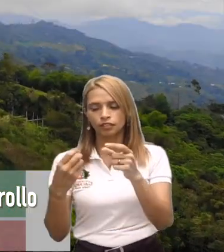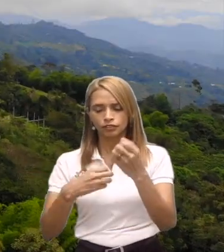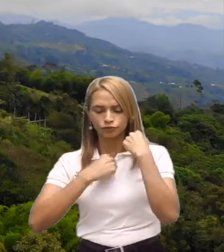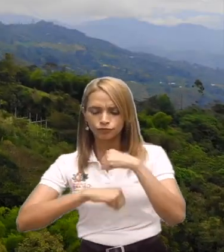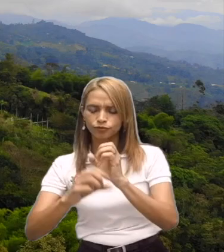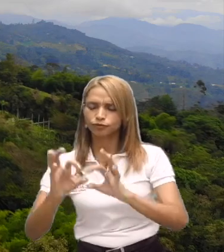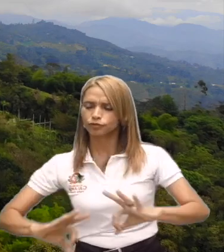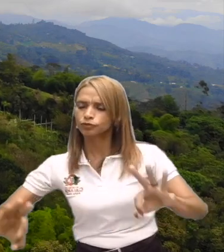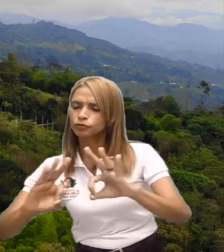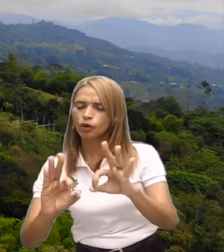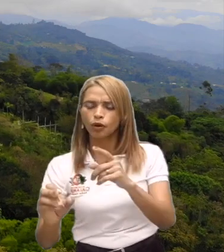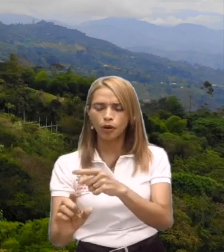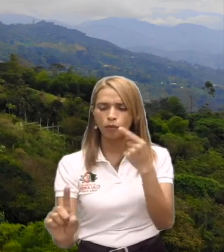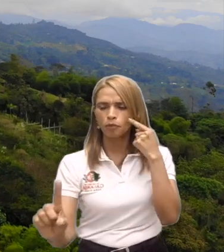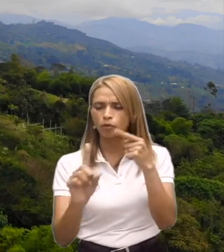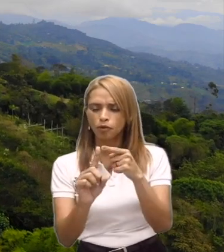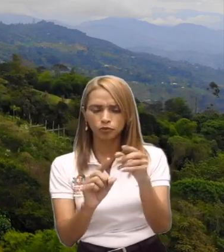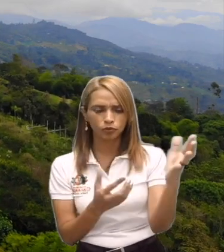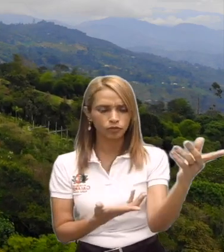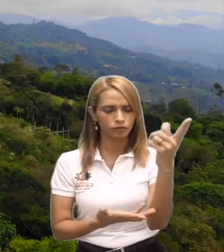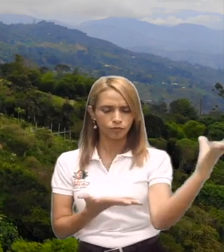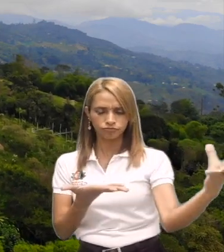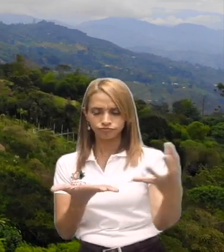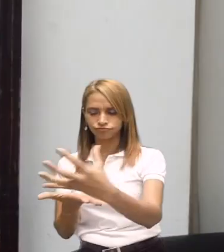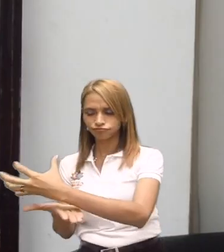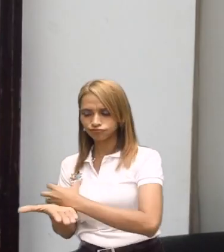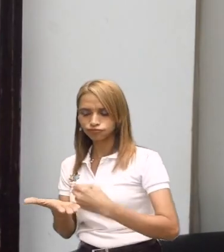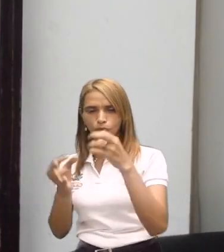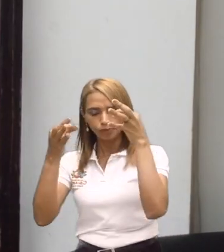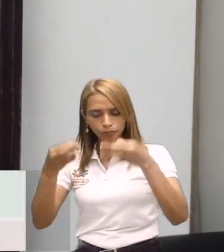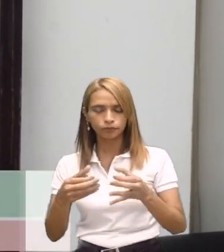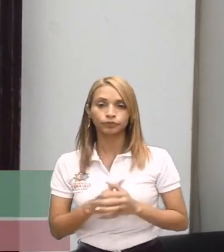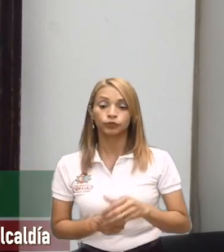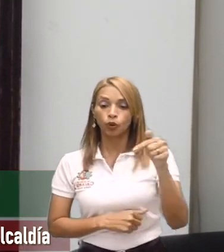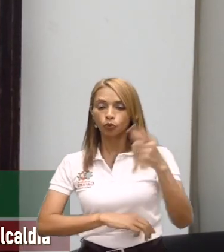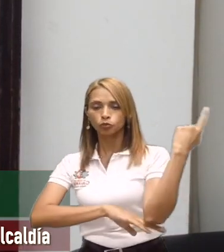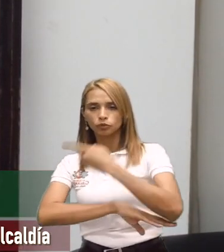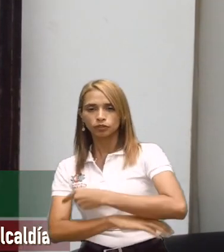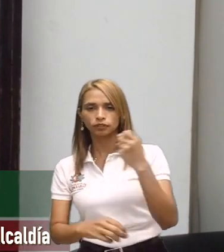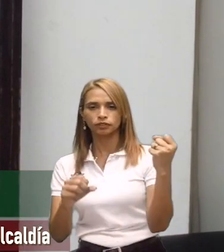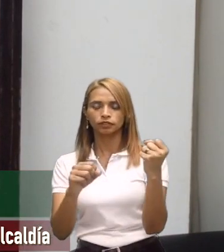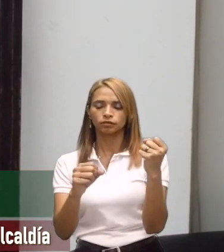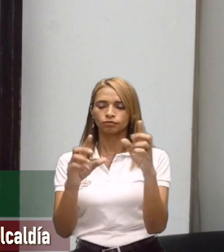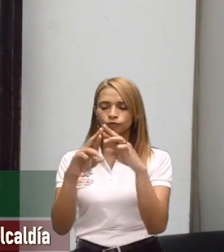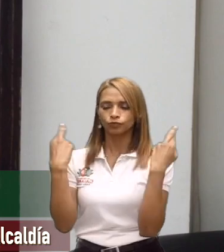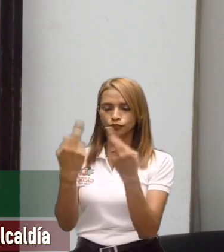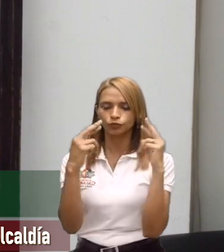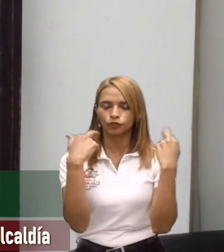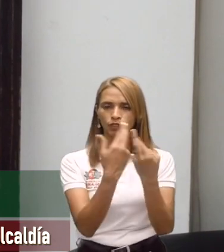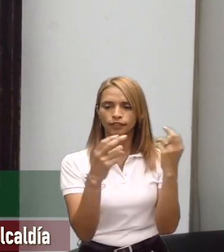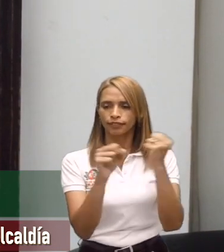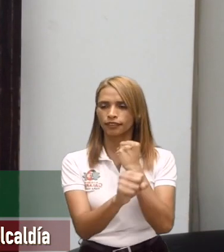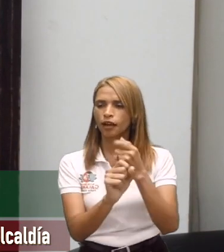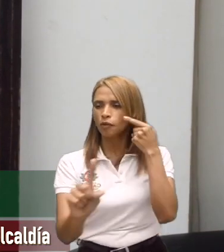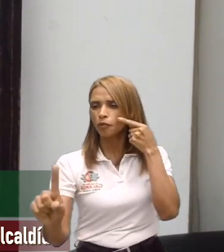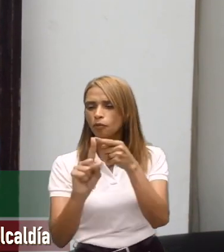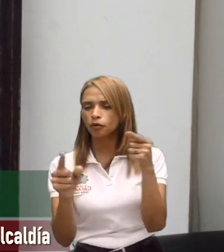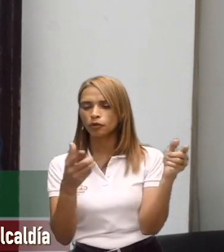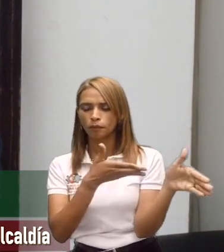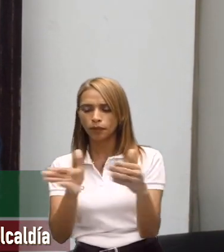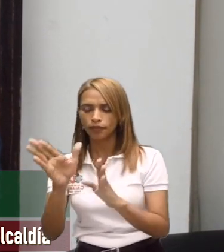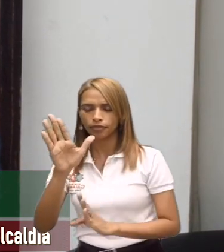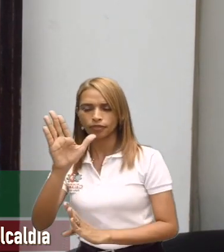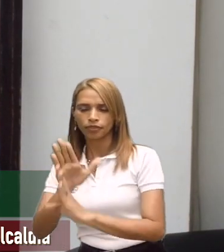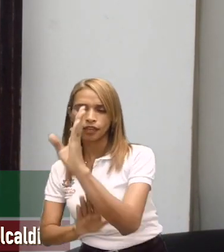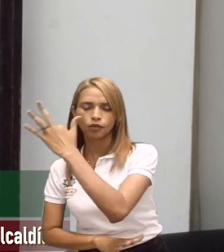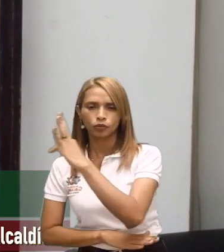hace un importante esfuerzo buscando compilar lo mejor del sector. El día de hoy nosotros estamos realizando mesas de trabajo con el fin de finalizar el